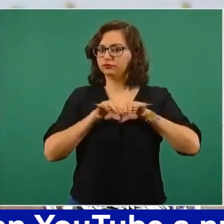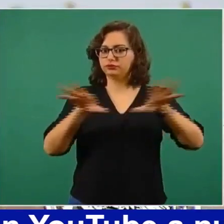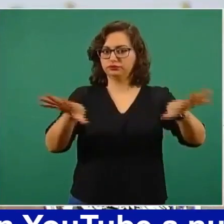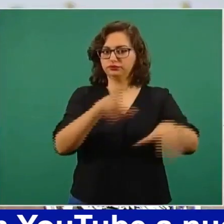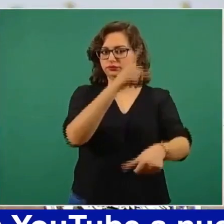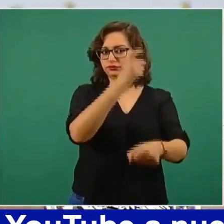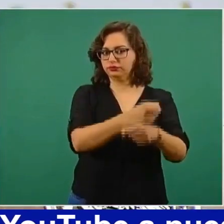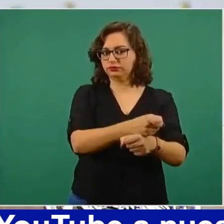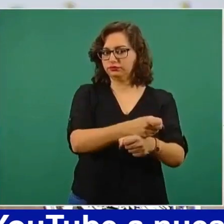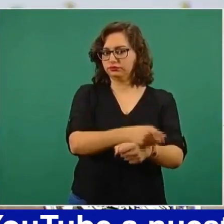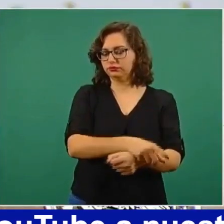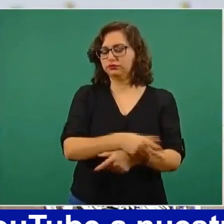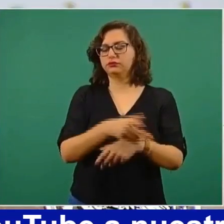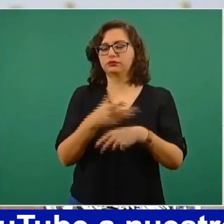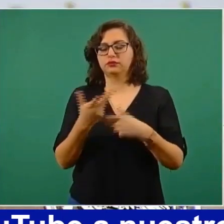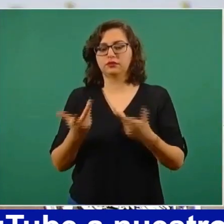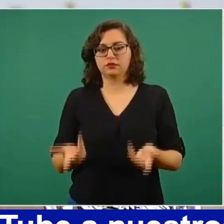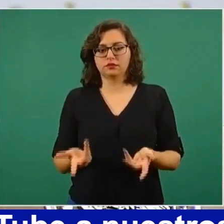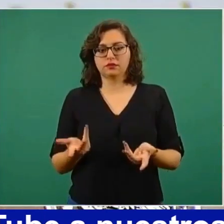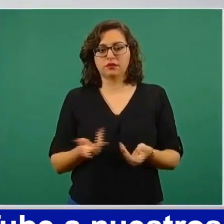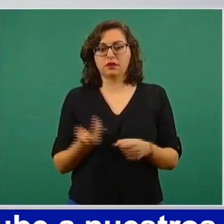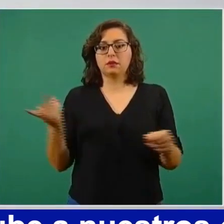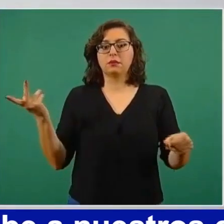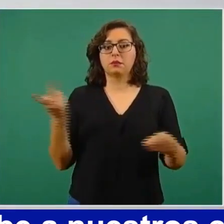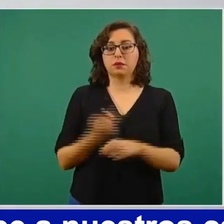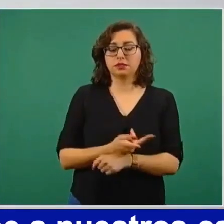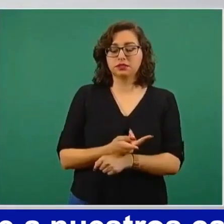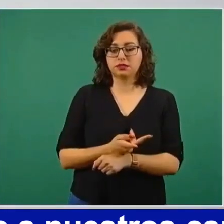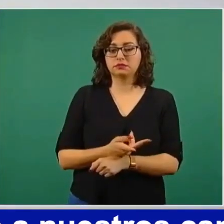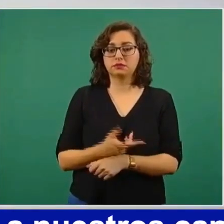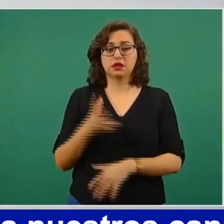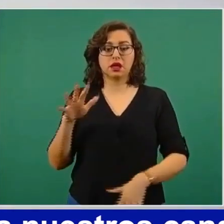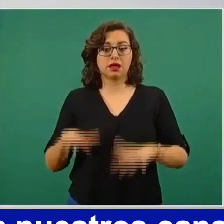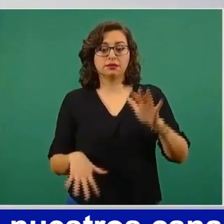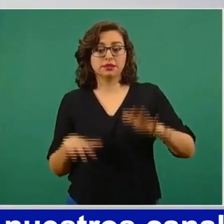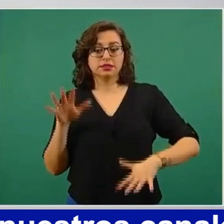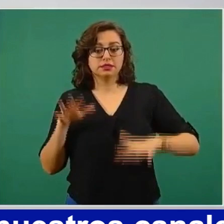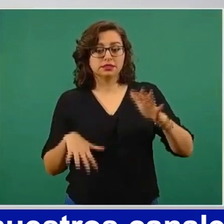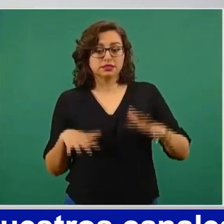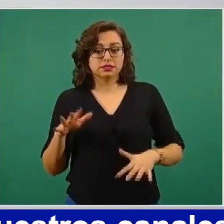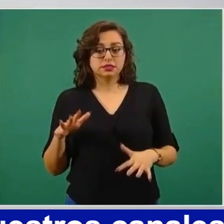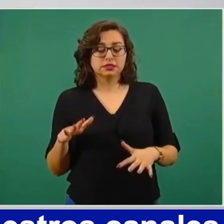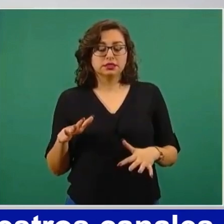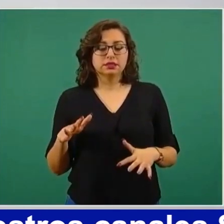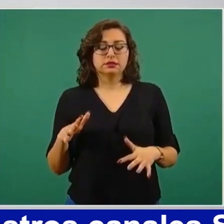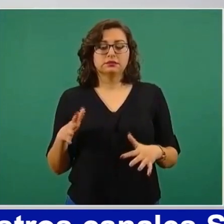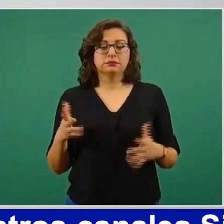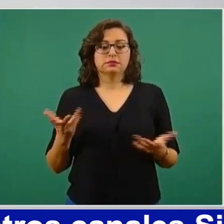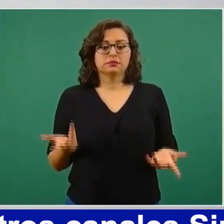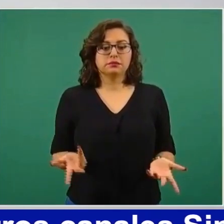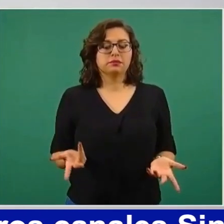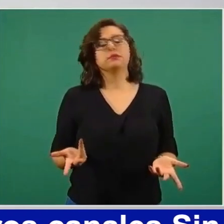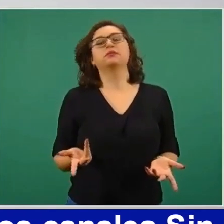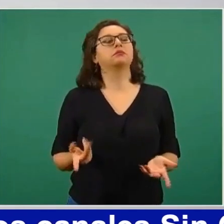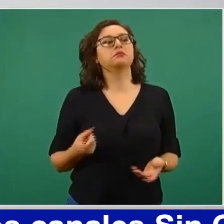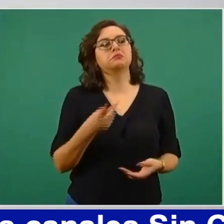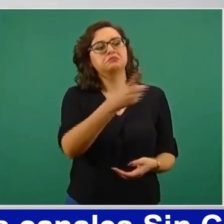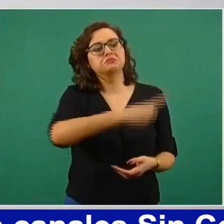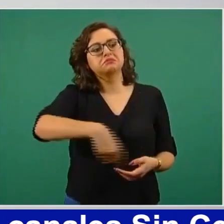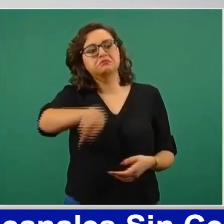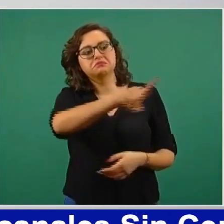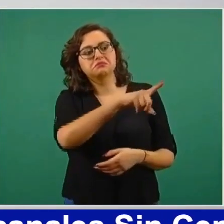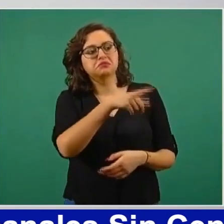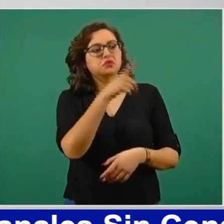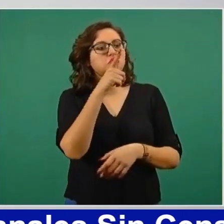Una población que estamos atendiendo, también porque ha sido muy olvidada, muy marginada. Entonces,